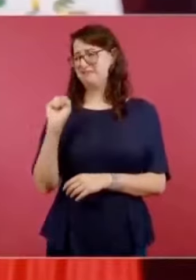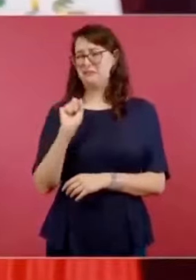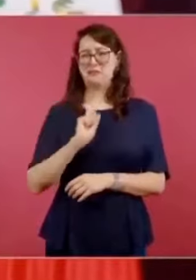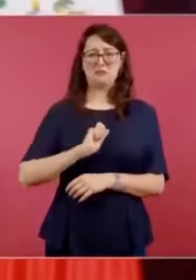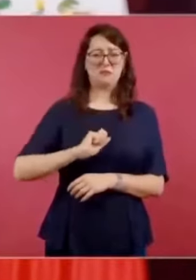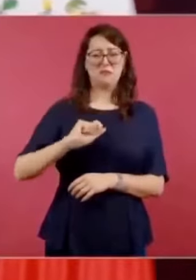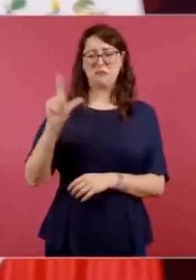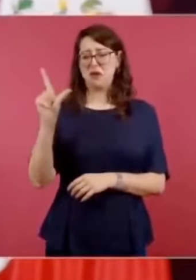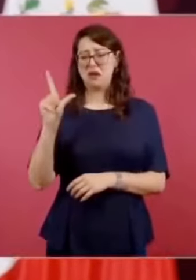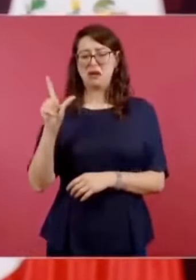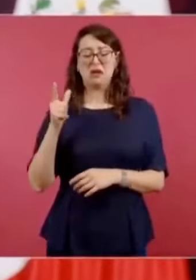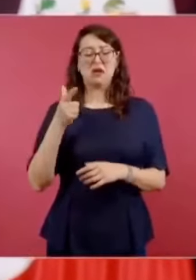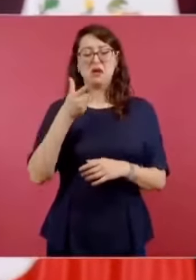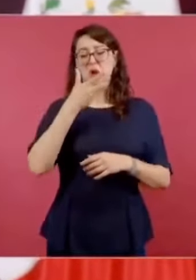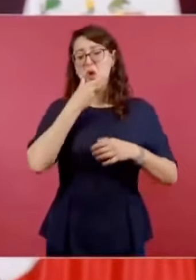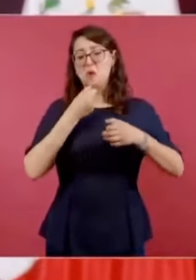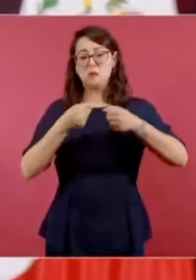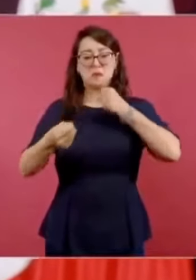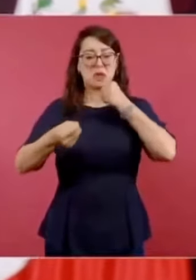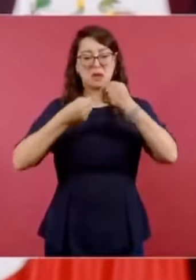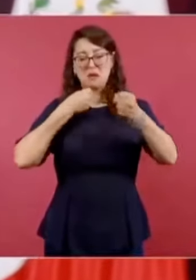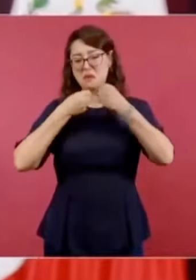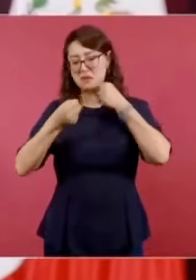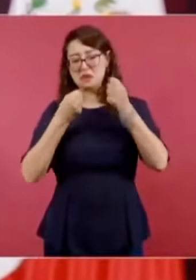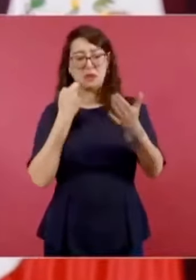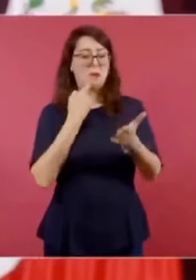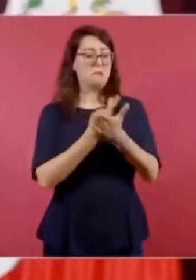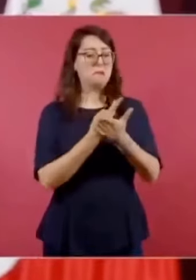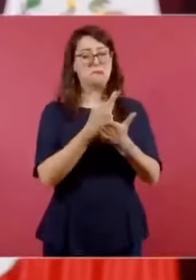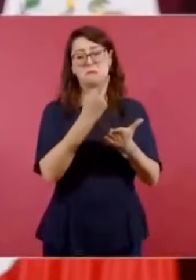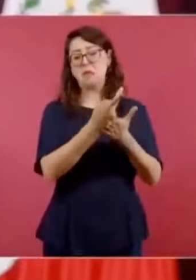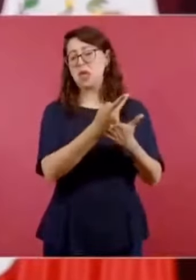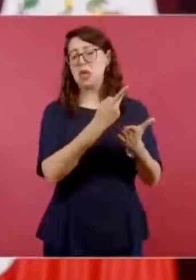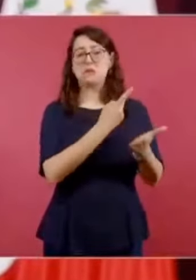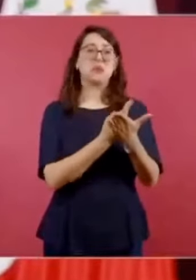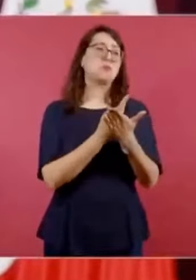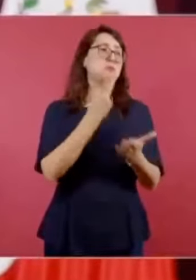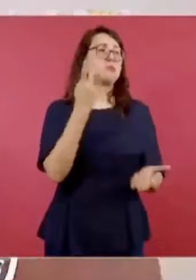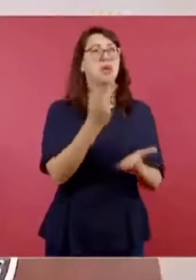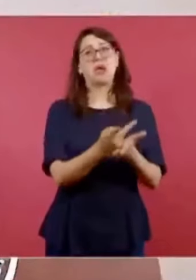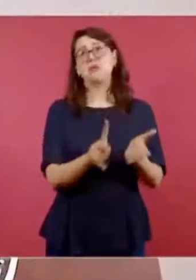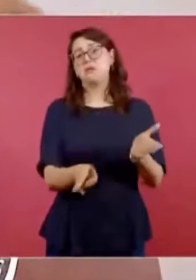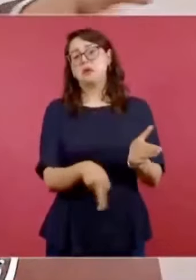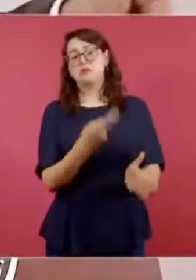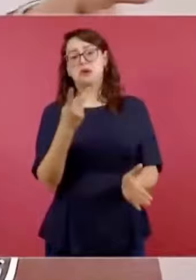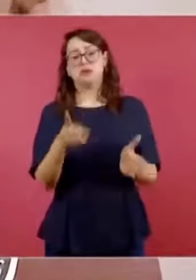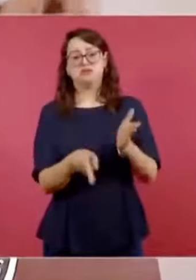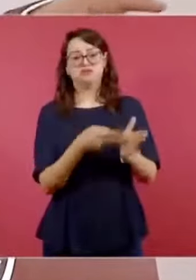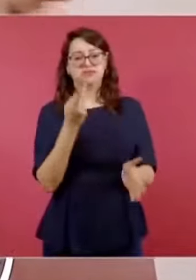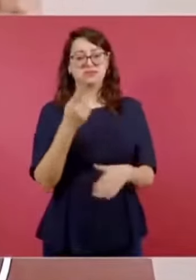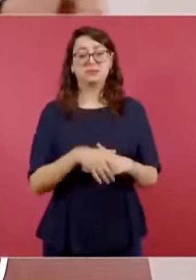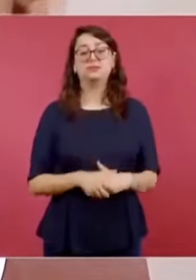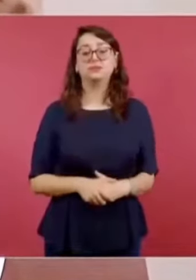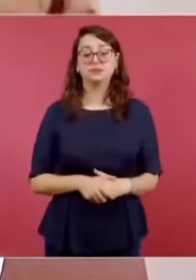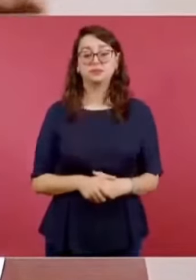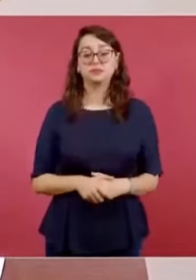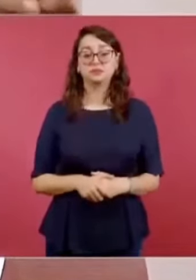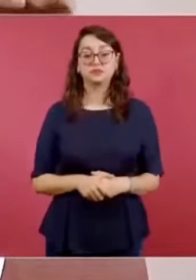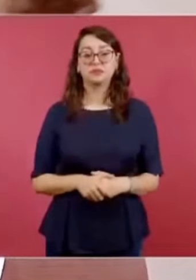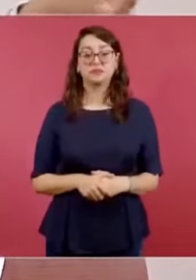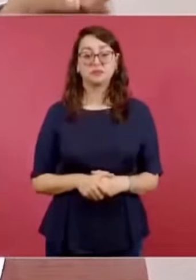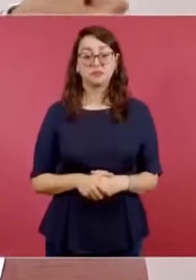periodista premiado para Dolia, el Till Golden,